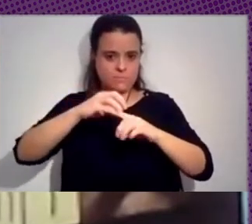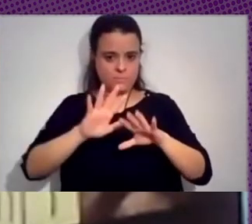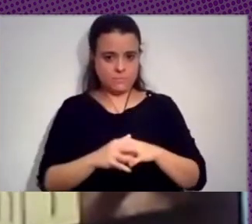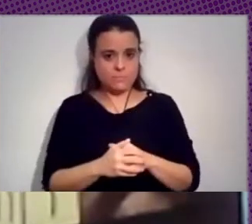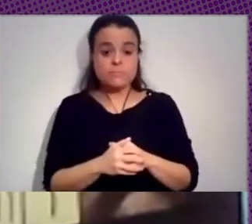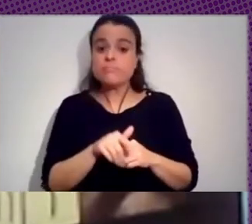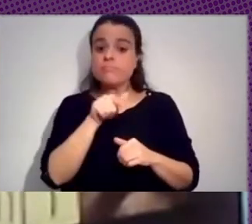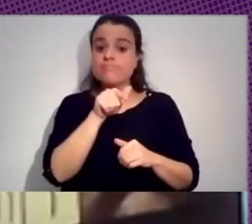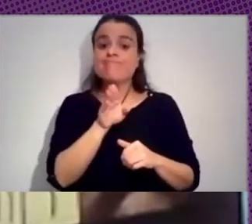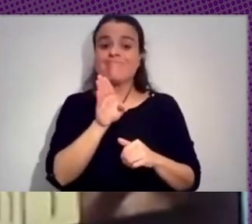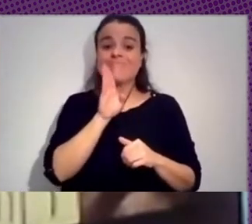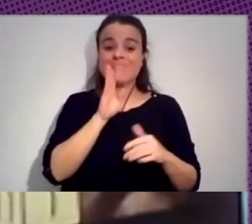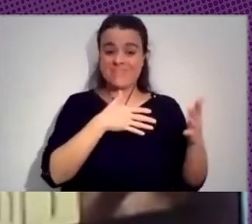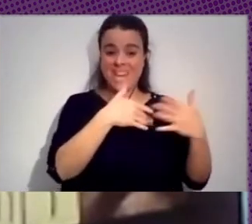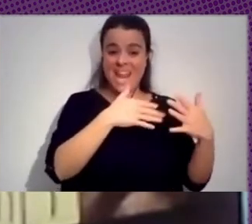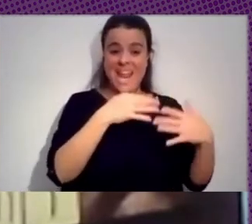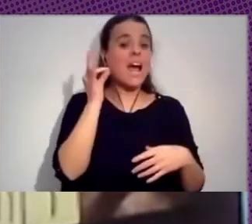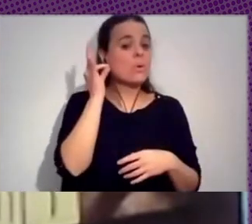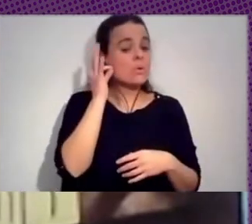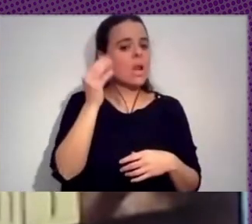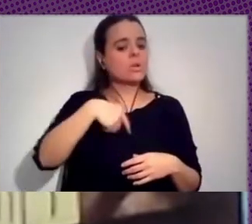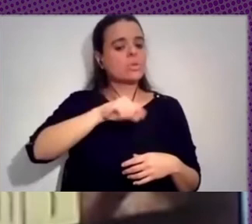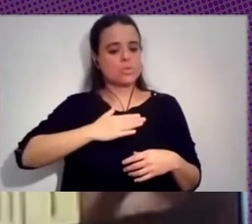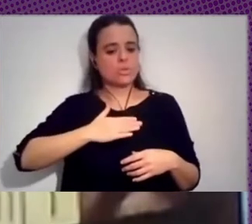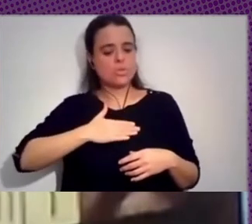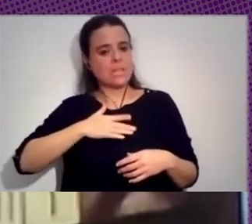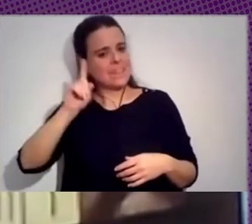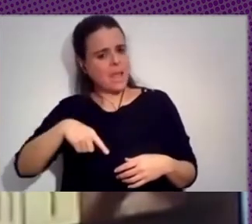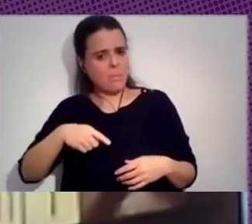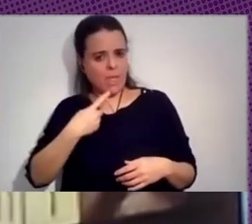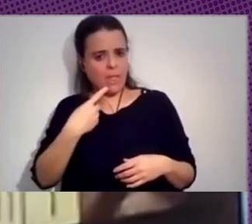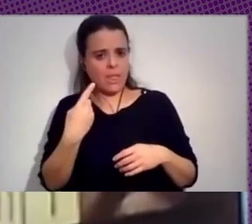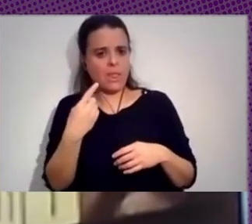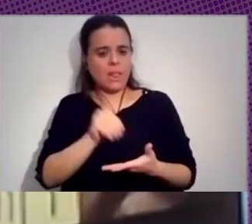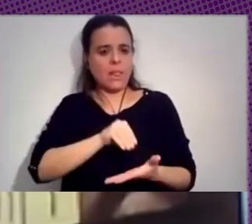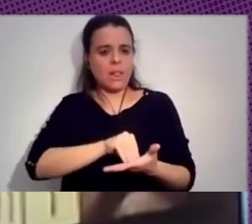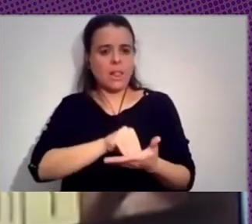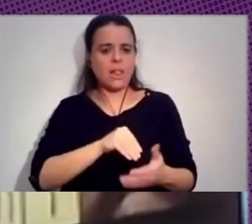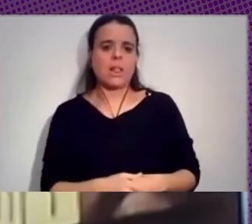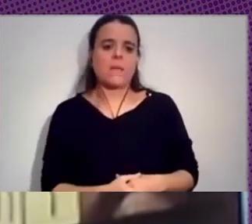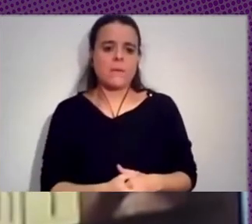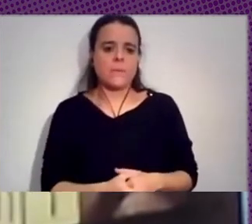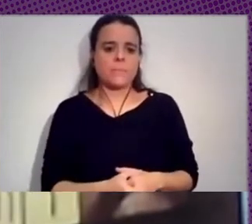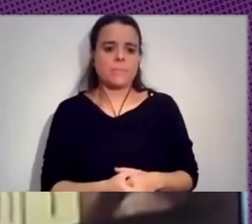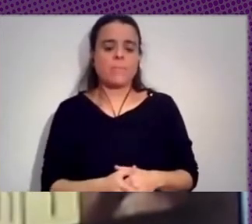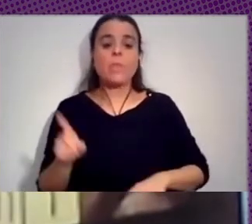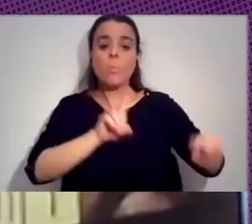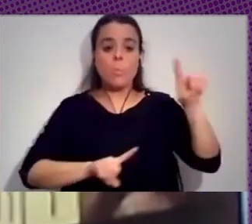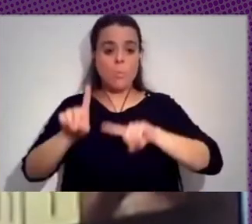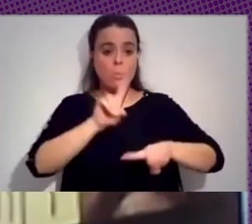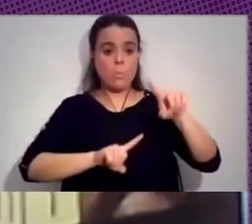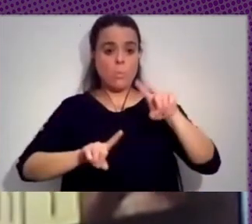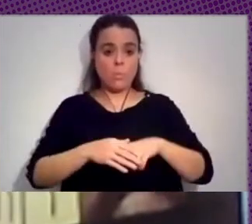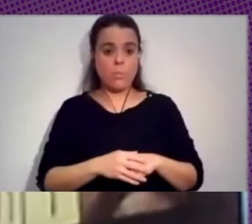Doctor, lo hemos dicho nosotros desde la Fundación Vía Libre muchas veces y compartimos con muchos más, que aquí el problema no es